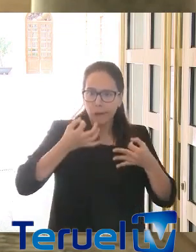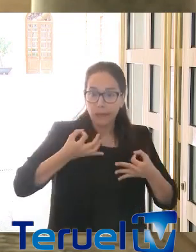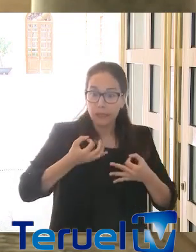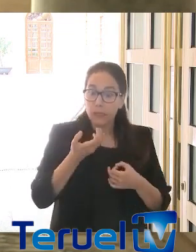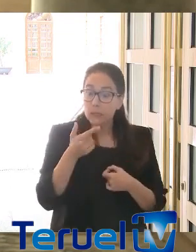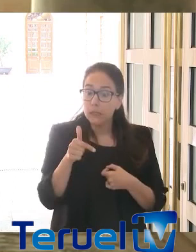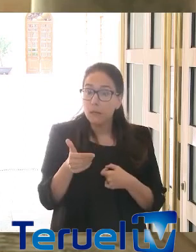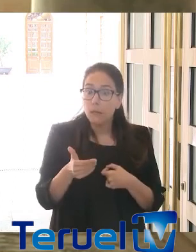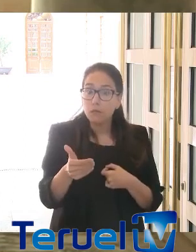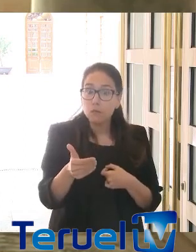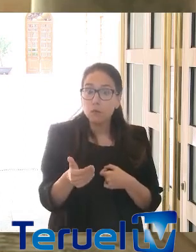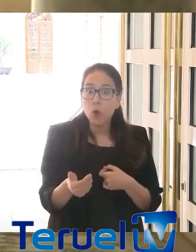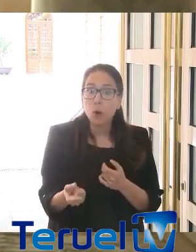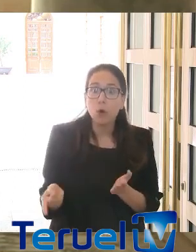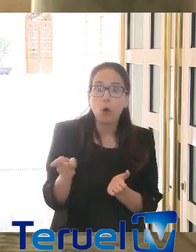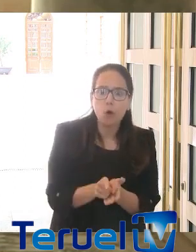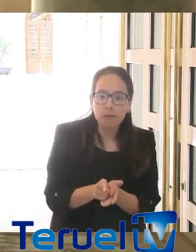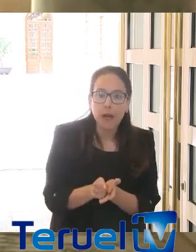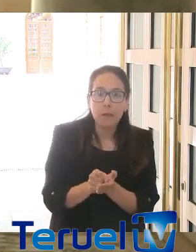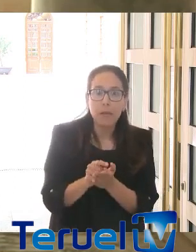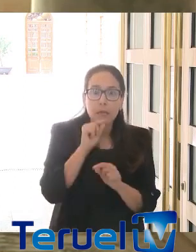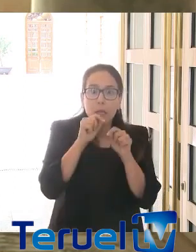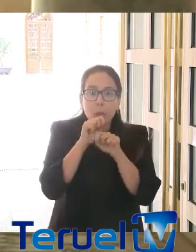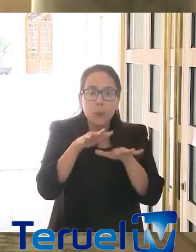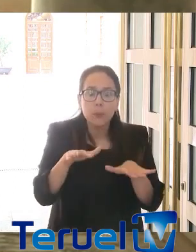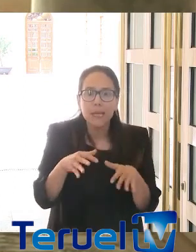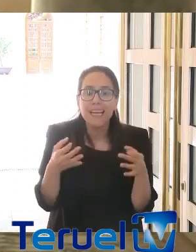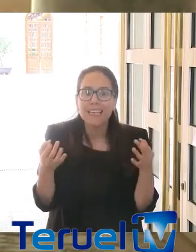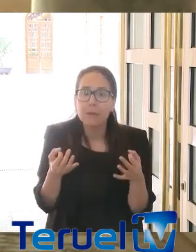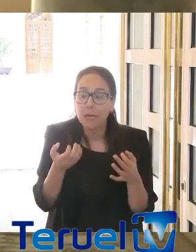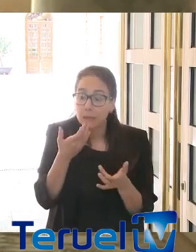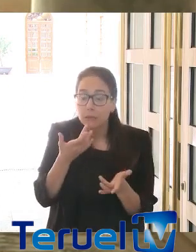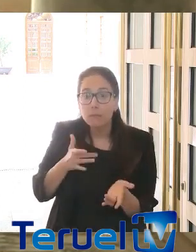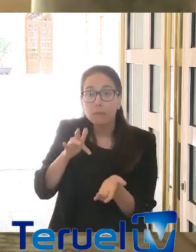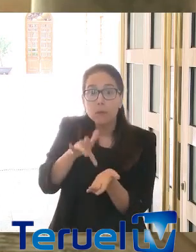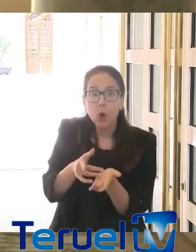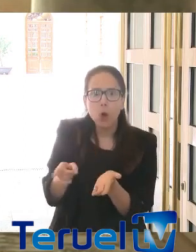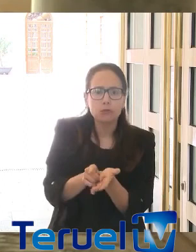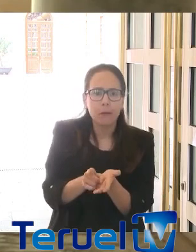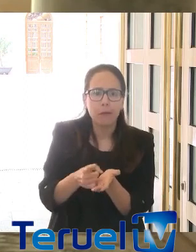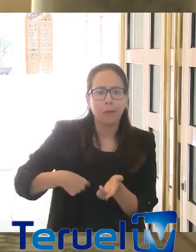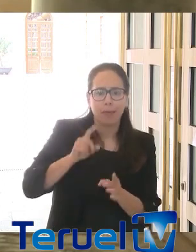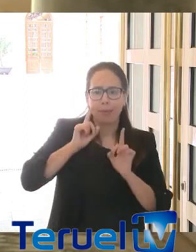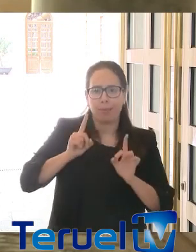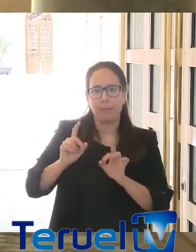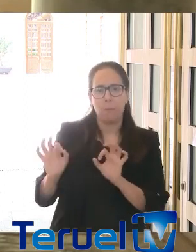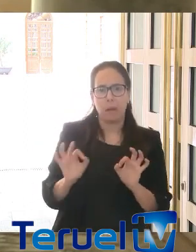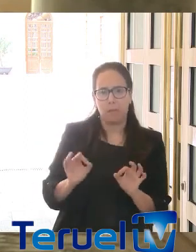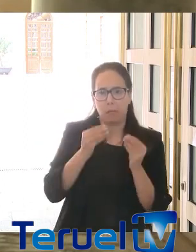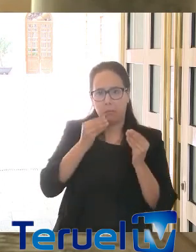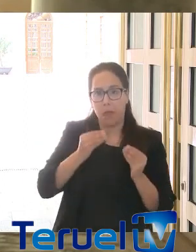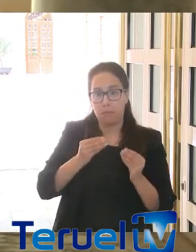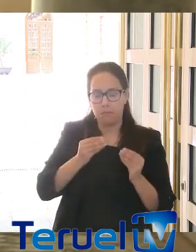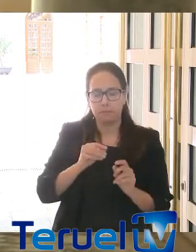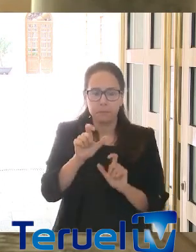si esto vuelve a ocurrir, ojalá no sea así, pero si vuelve a ocurrir que nos encuentre preparados en todos los aspectos, en el aspecto